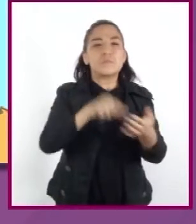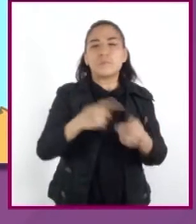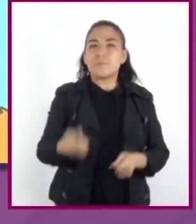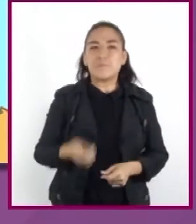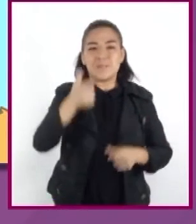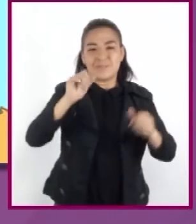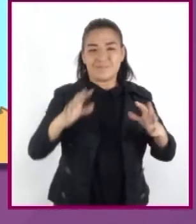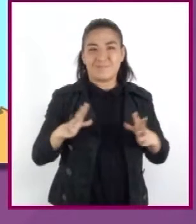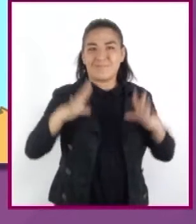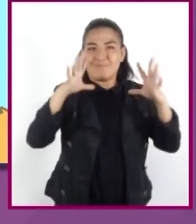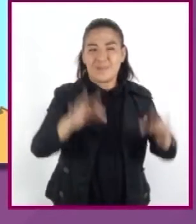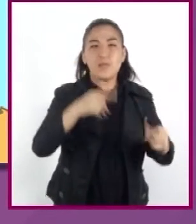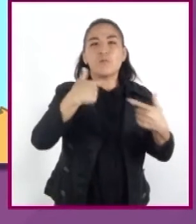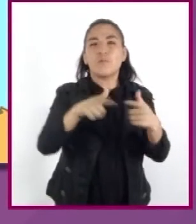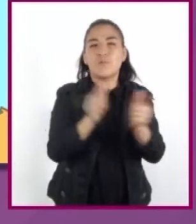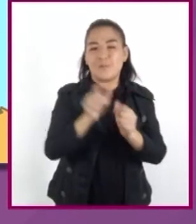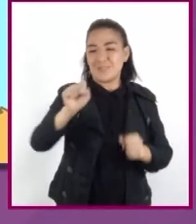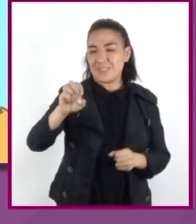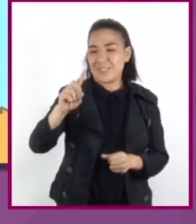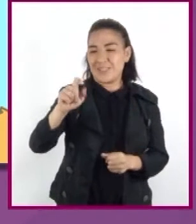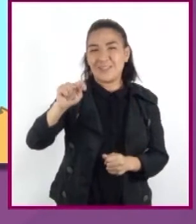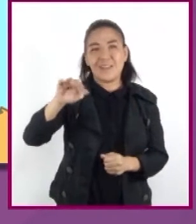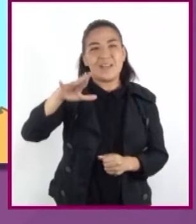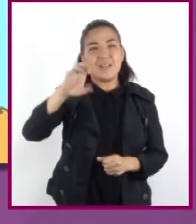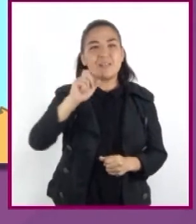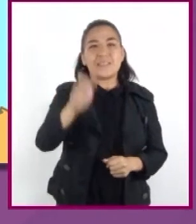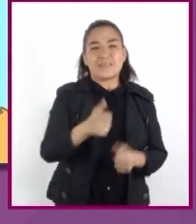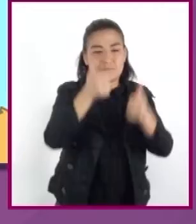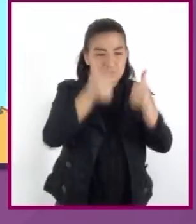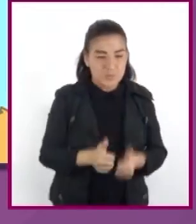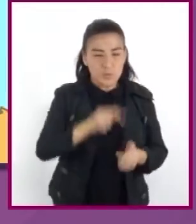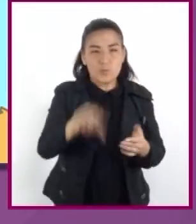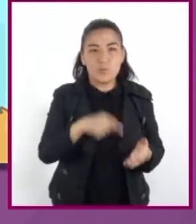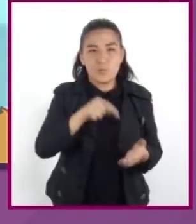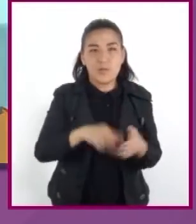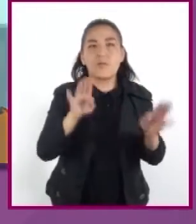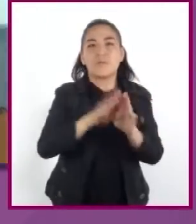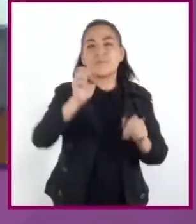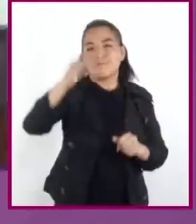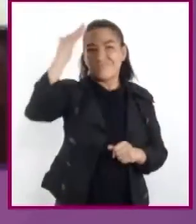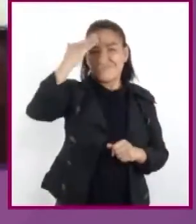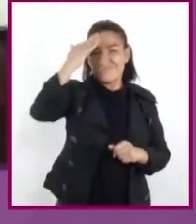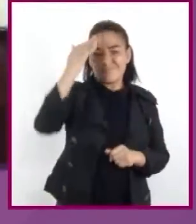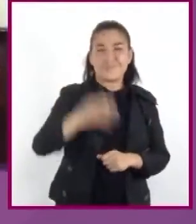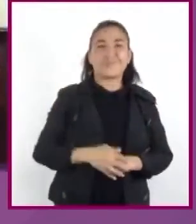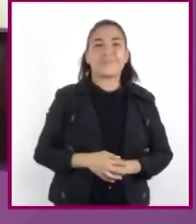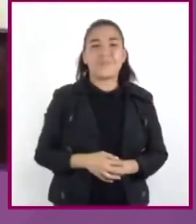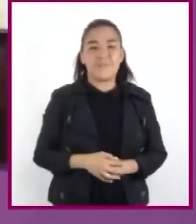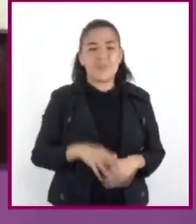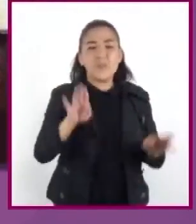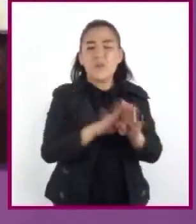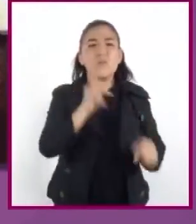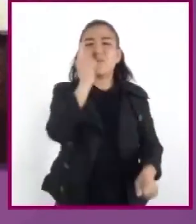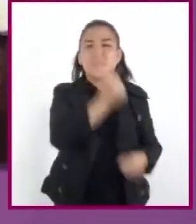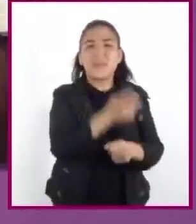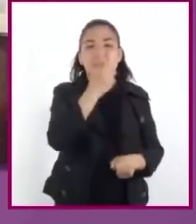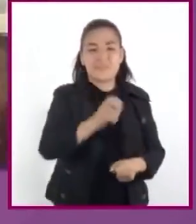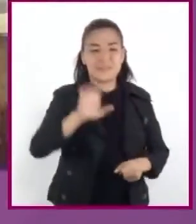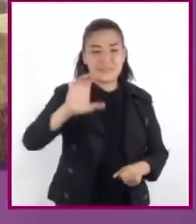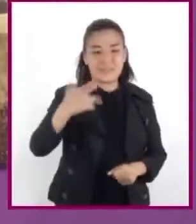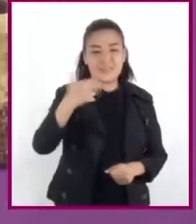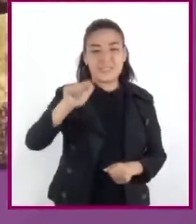presencia de grupos sedentarios, con una marcada jerarquización social. Se identifica la cultura